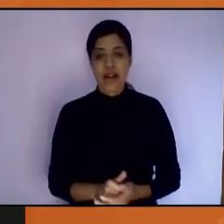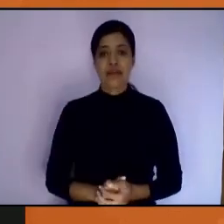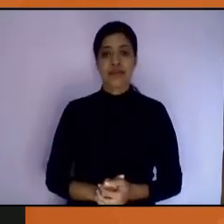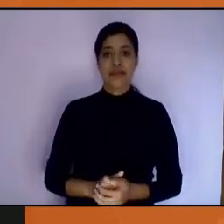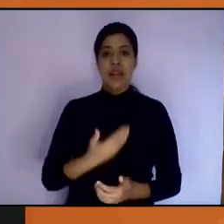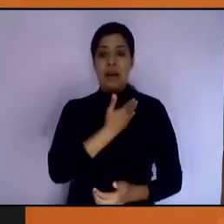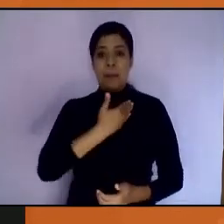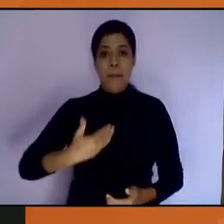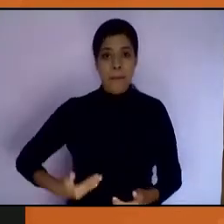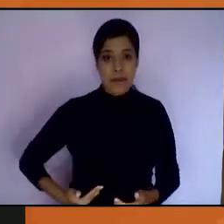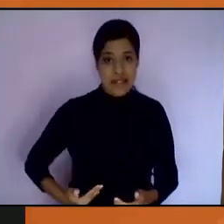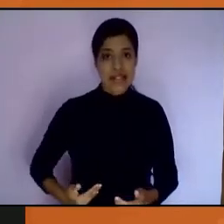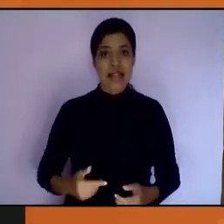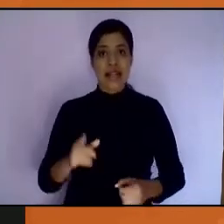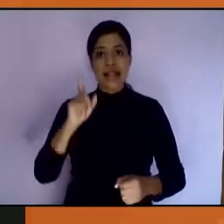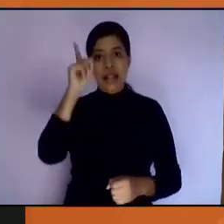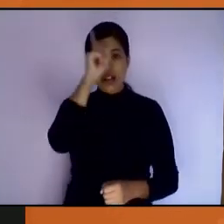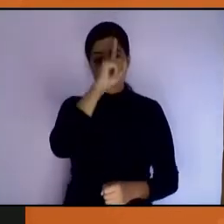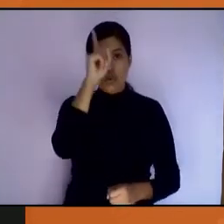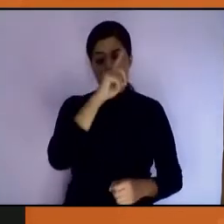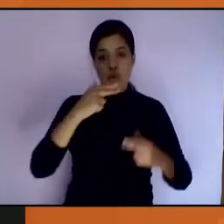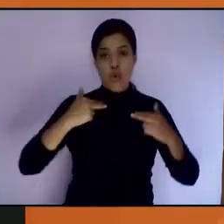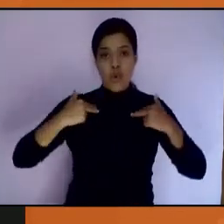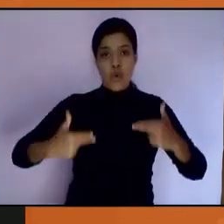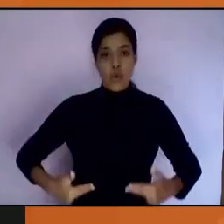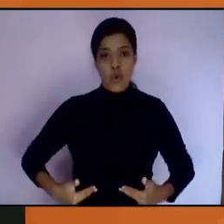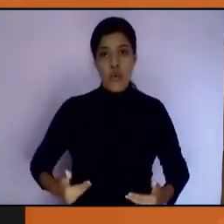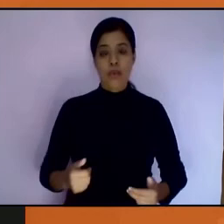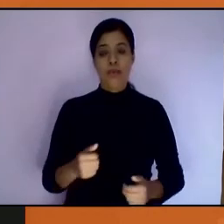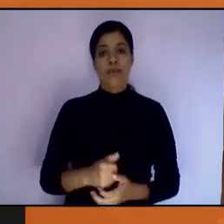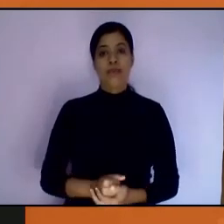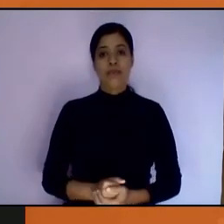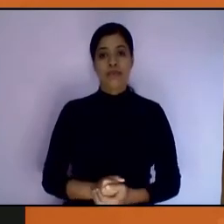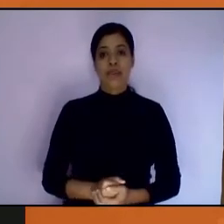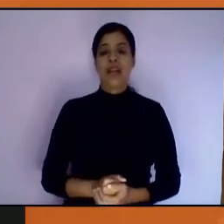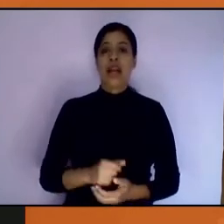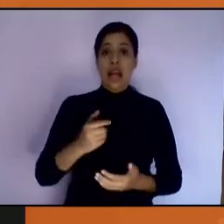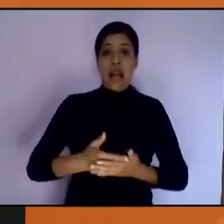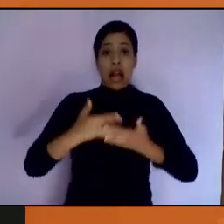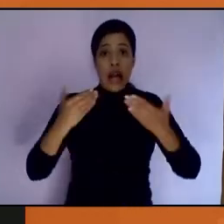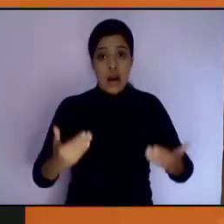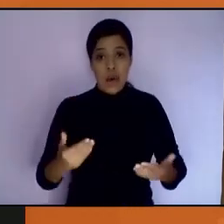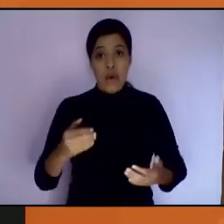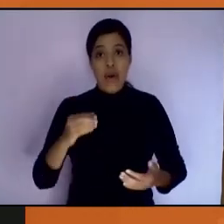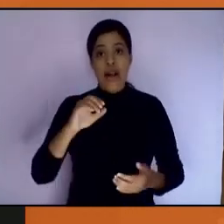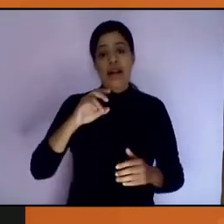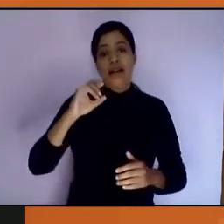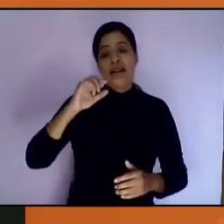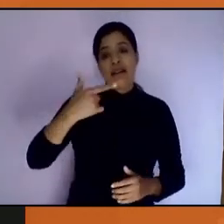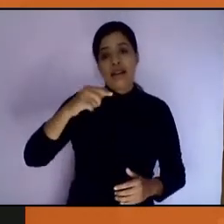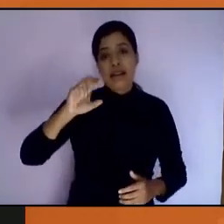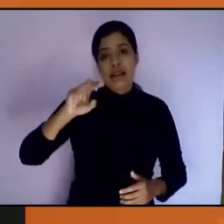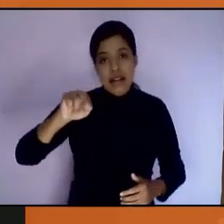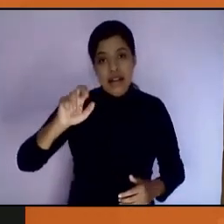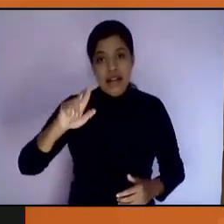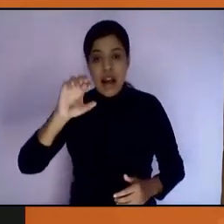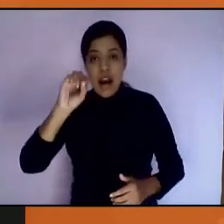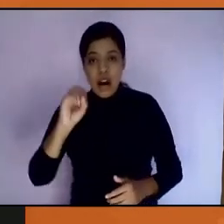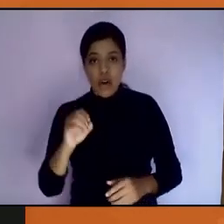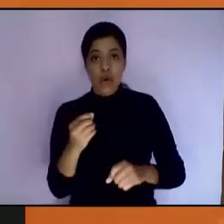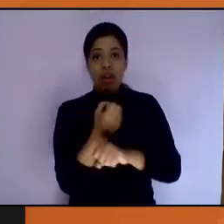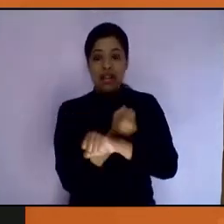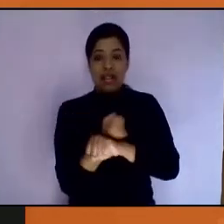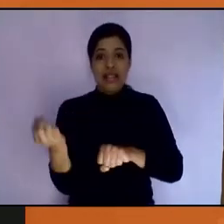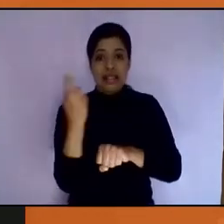la presidenta de nuestra Comisión de Desarrollo Humano en el Consejo Nuevo León. Y, en efecto, vamos ahora con el ingeniero Genaro Alaniz de la Fuente, secretario de